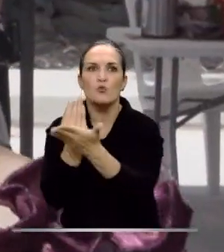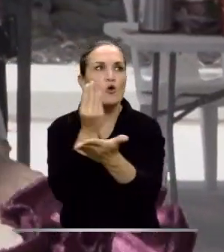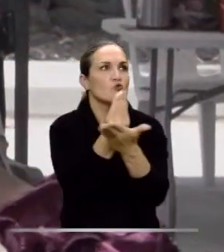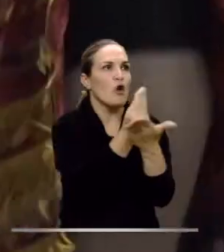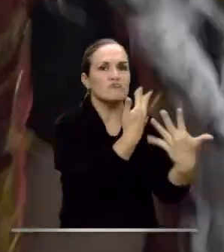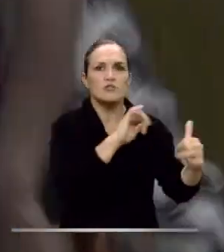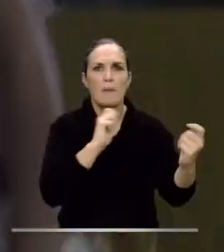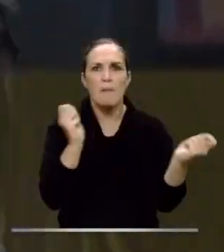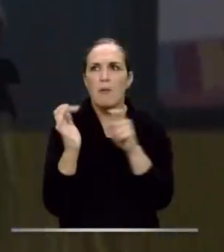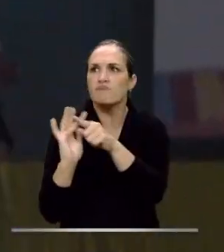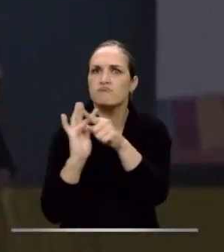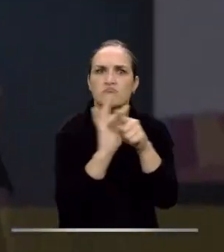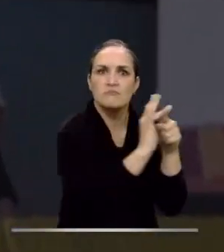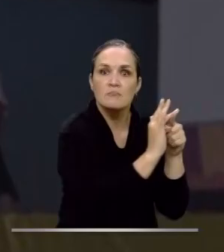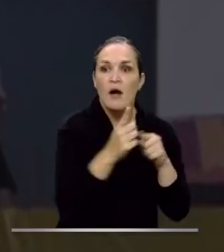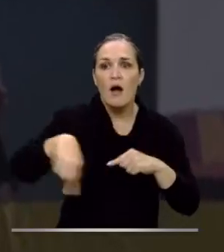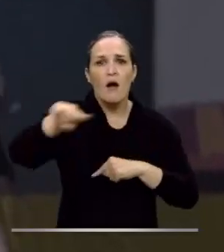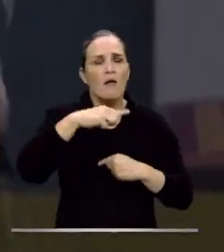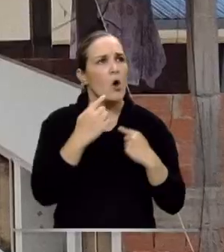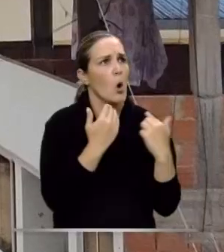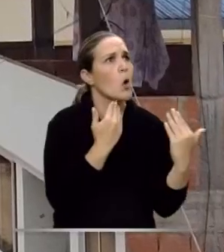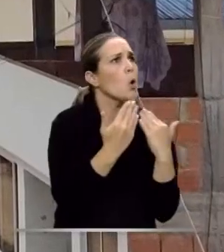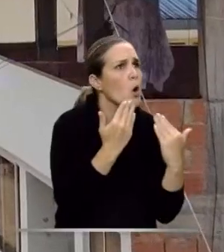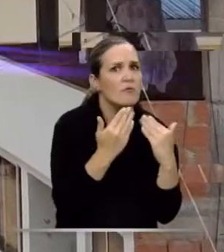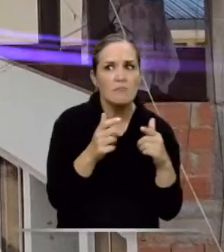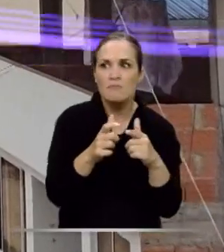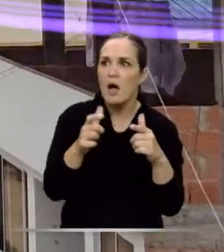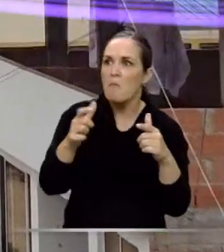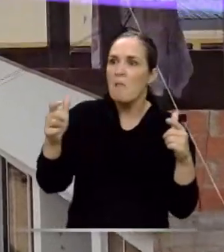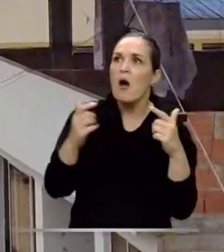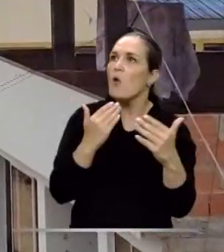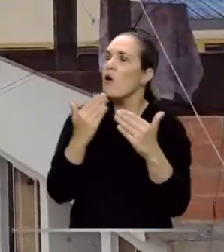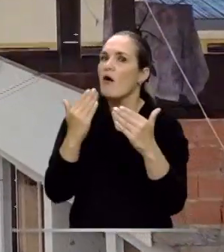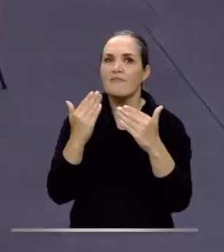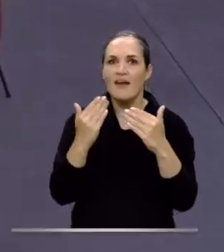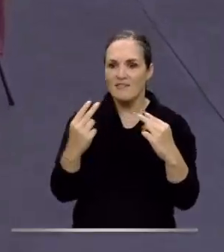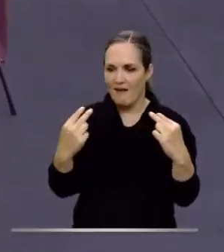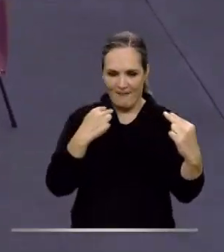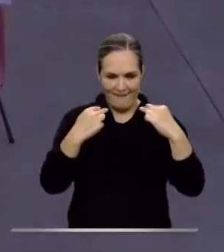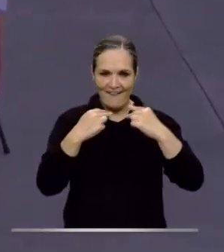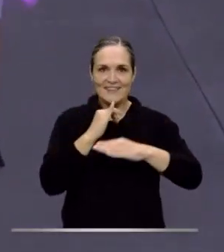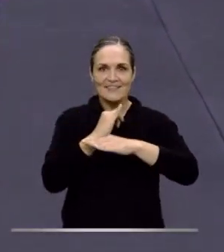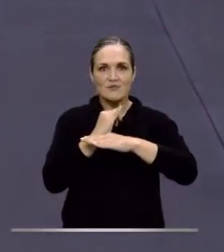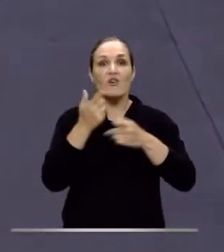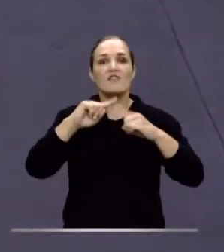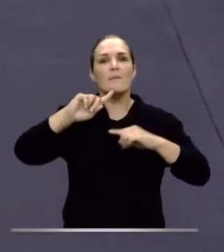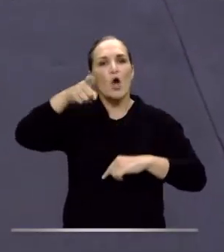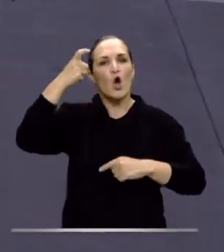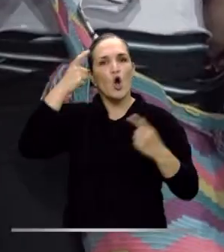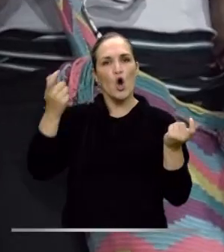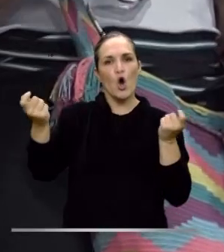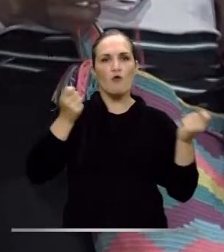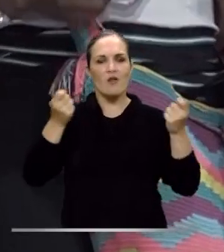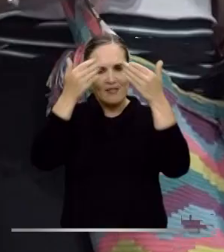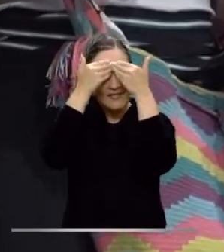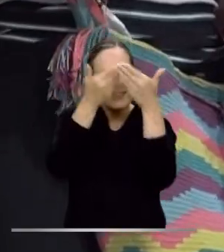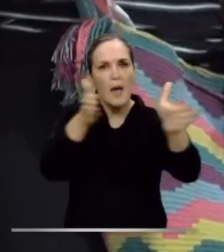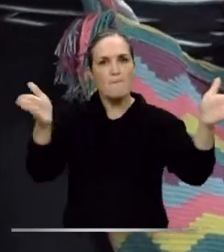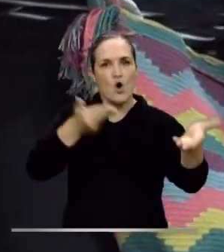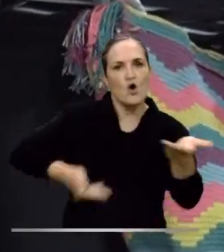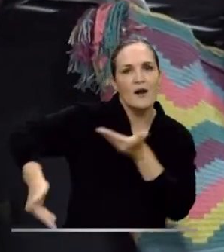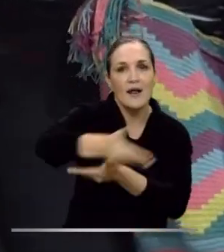viendo resultados tangibles, se han incrementado los niveles de confianza en las instituciones y se ha fortalecido la gobernabilidad